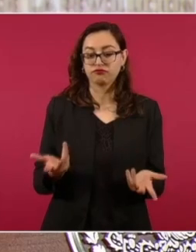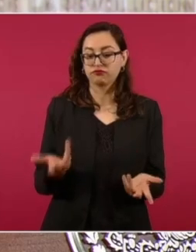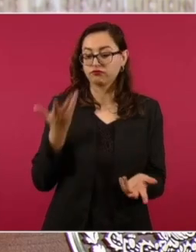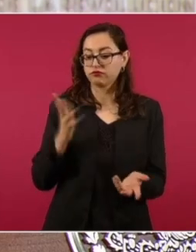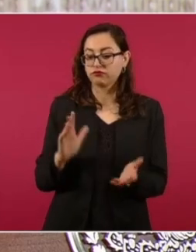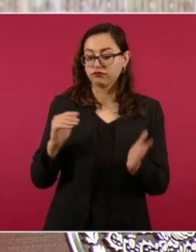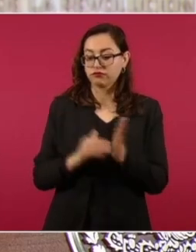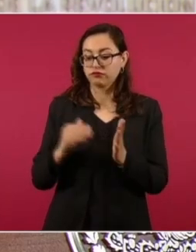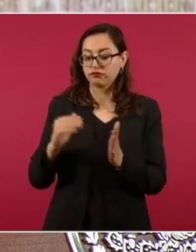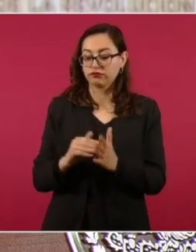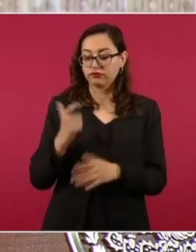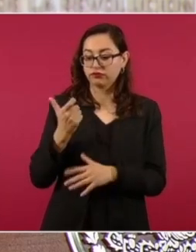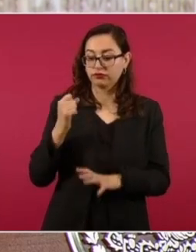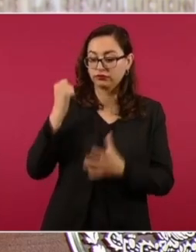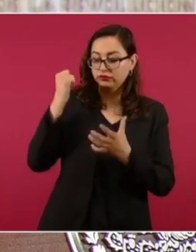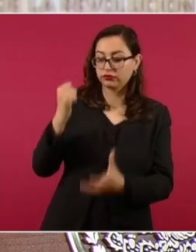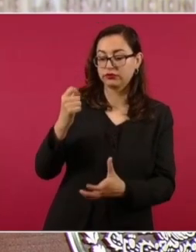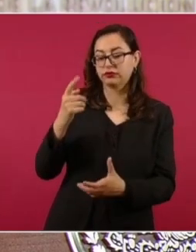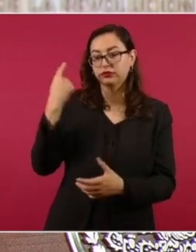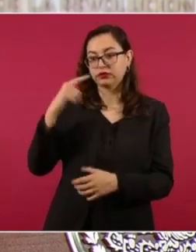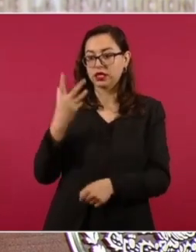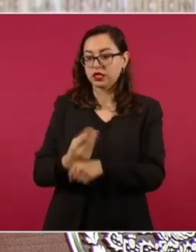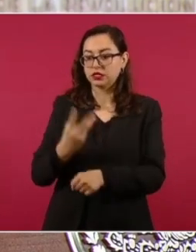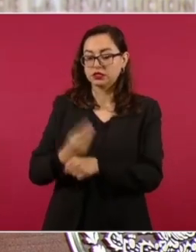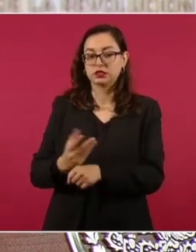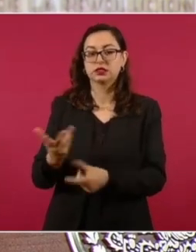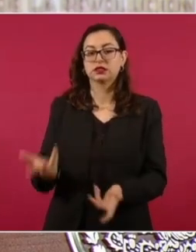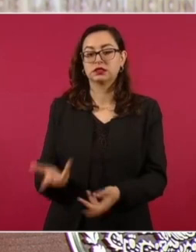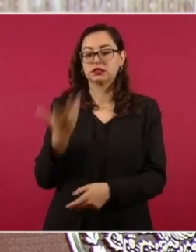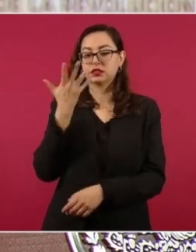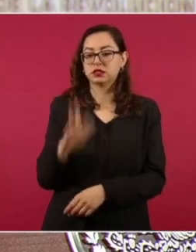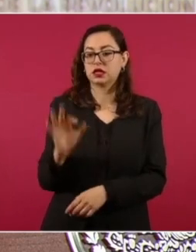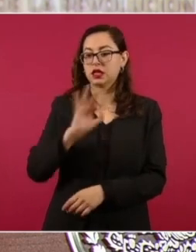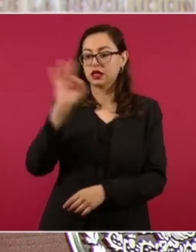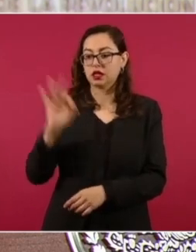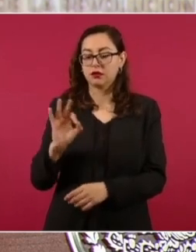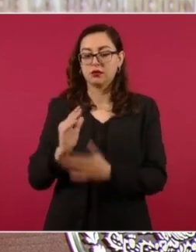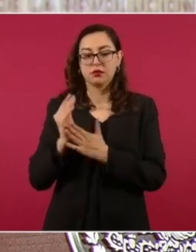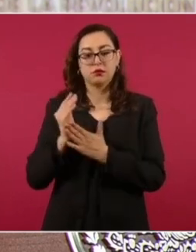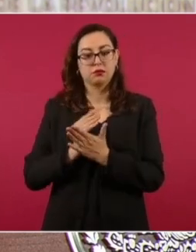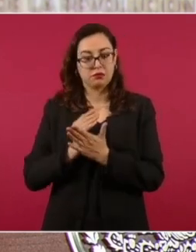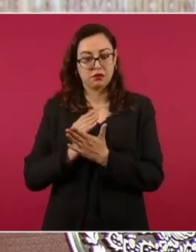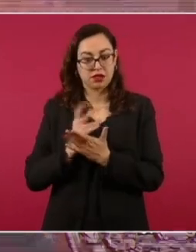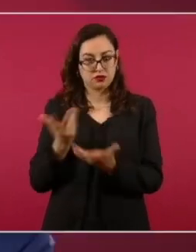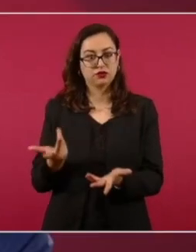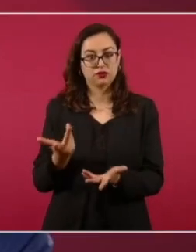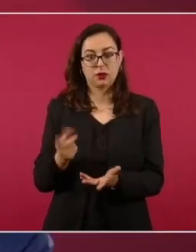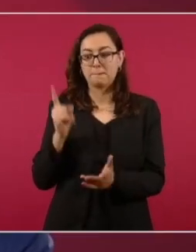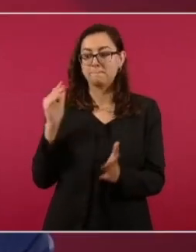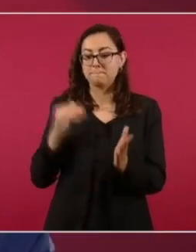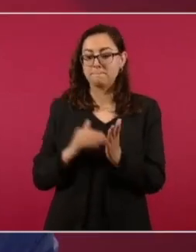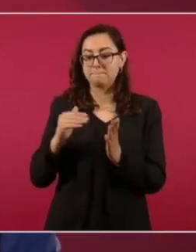hubo una reducción del 10 por ciento que no significaron mil